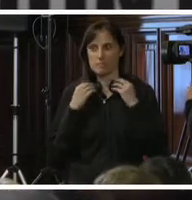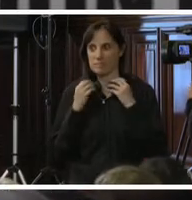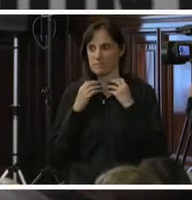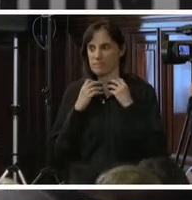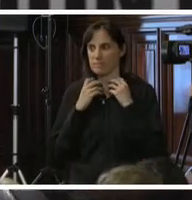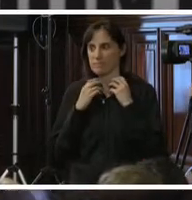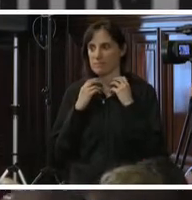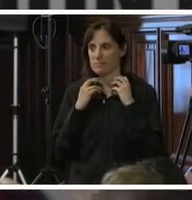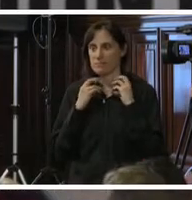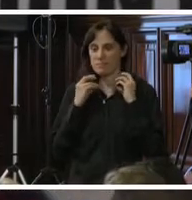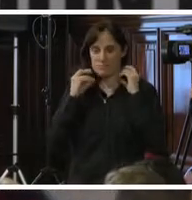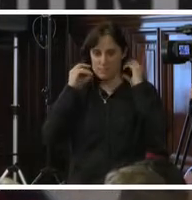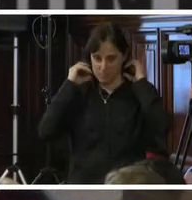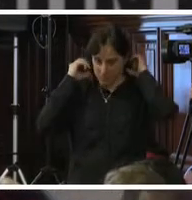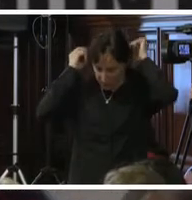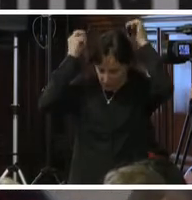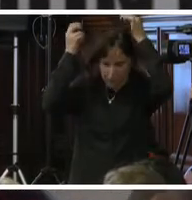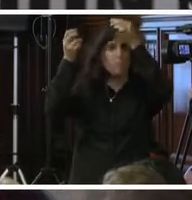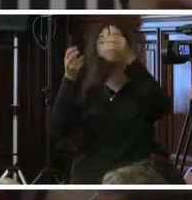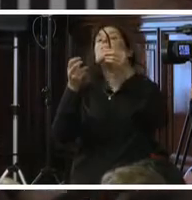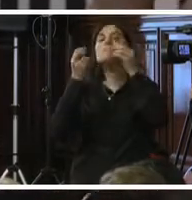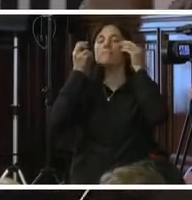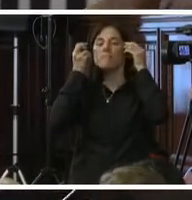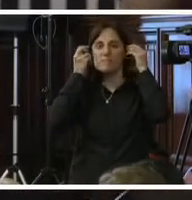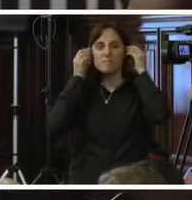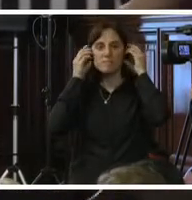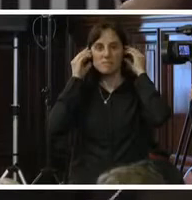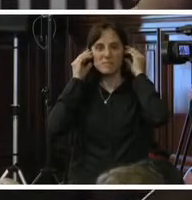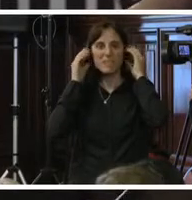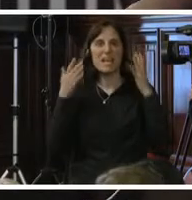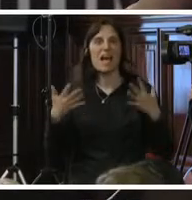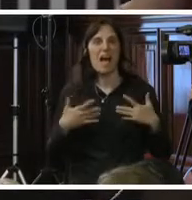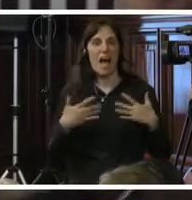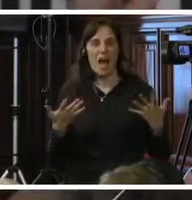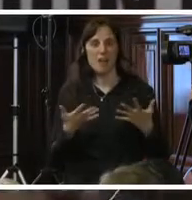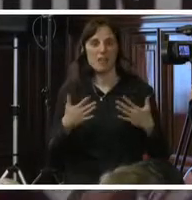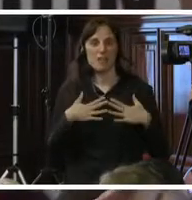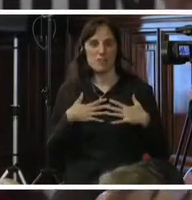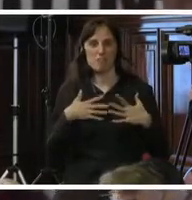Elizabeth? Elizabeth, no? Es mi turno, entonces.